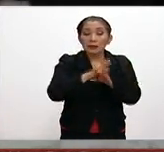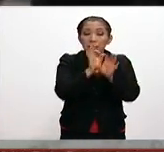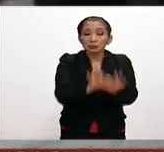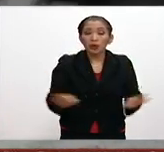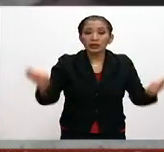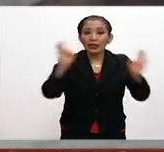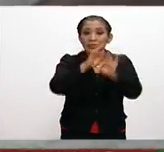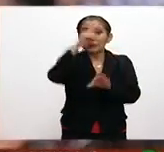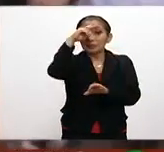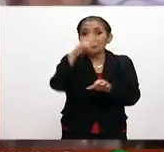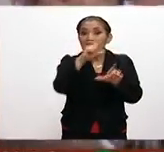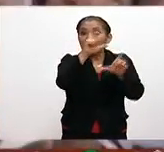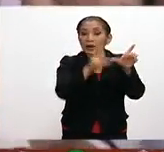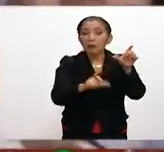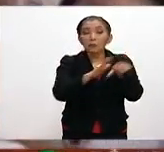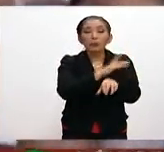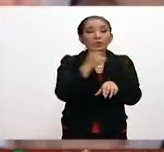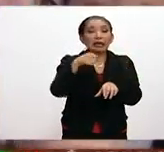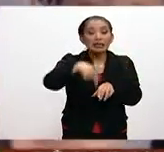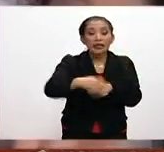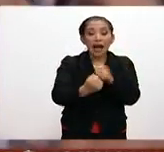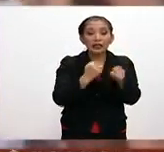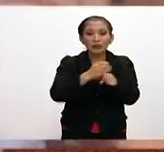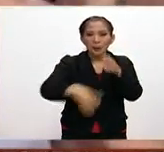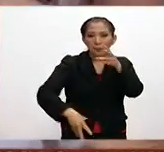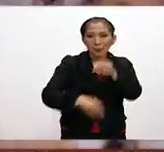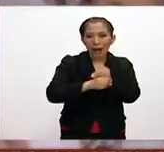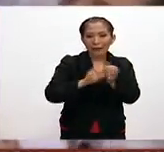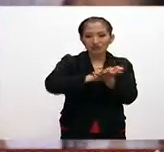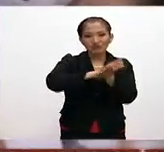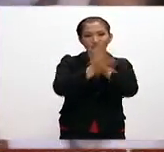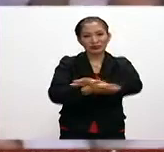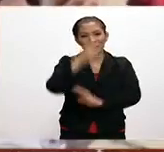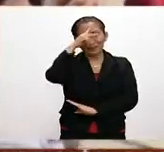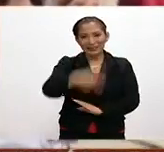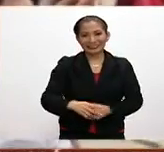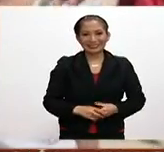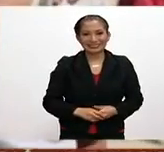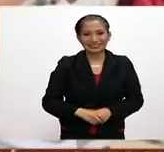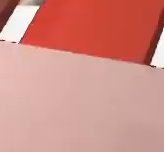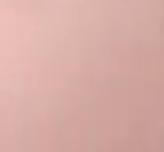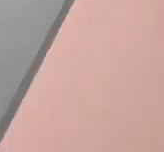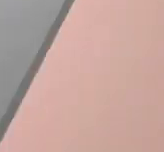importantes del país, ya que es un ciclo más en la transformación de México.